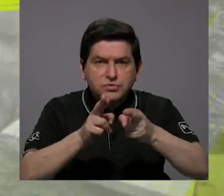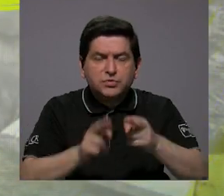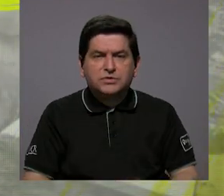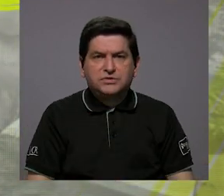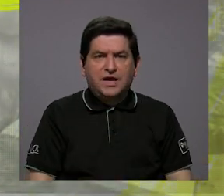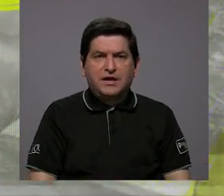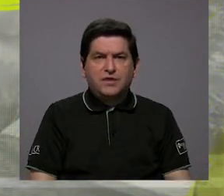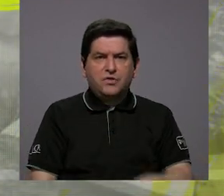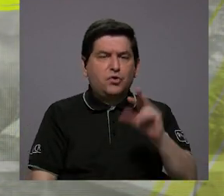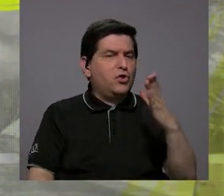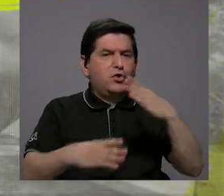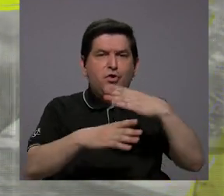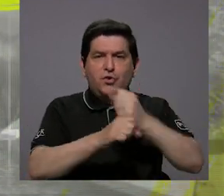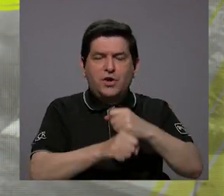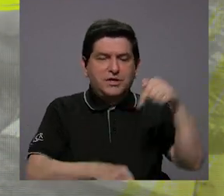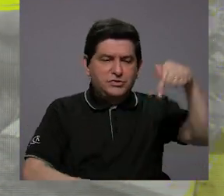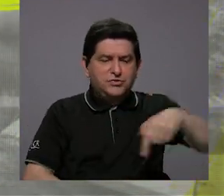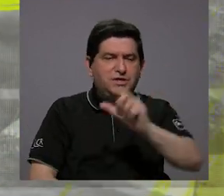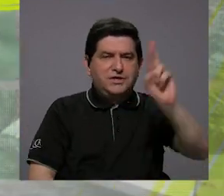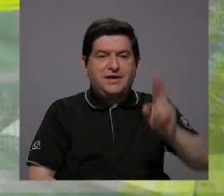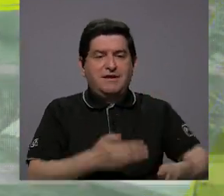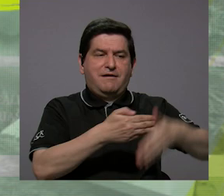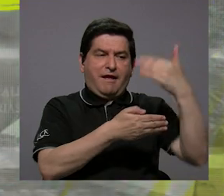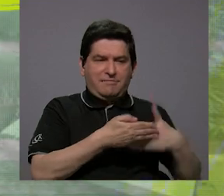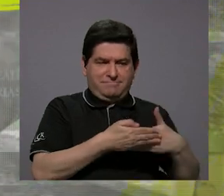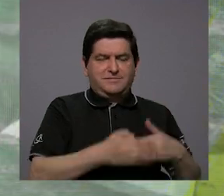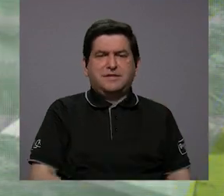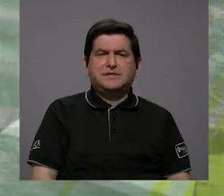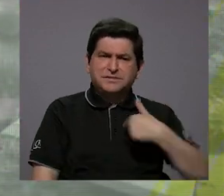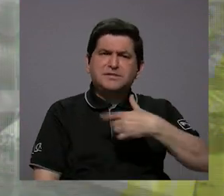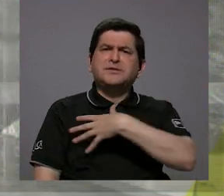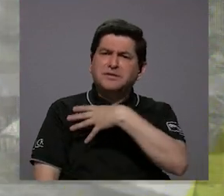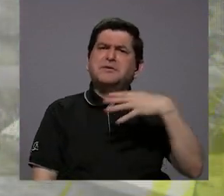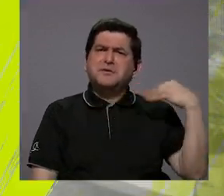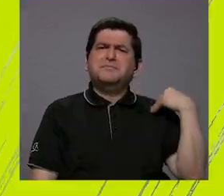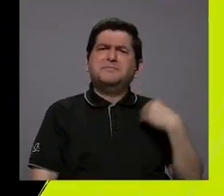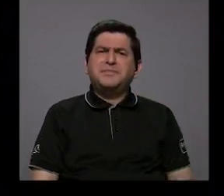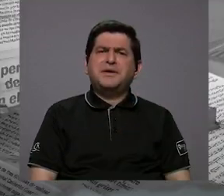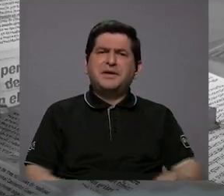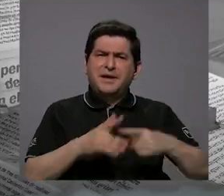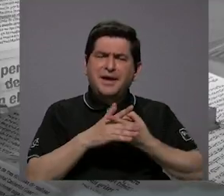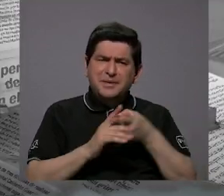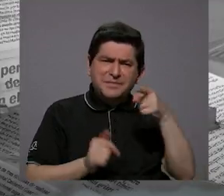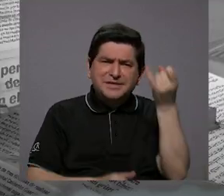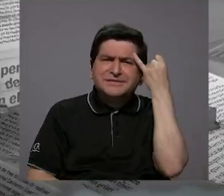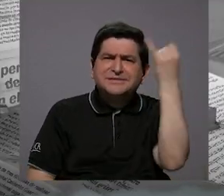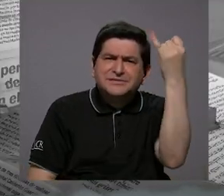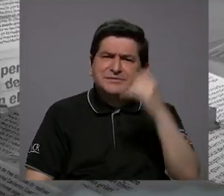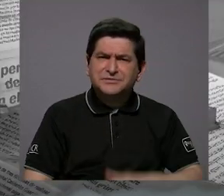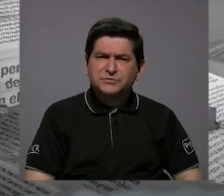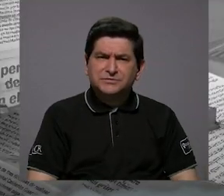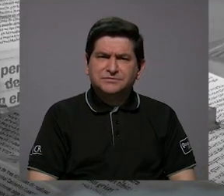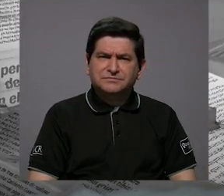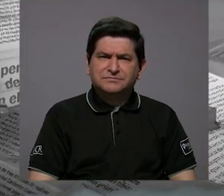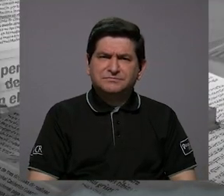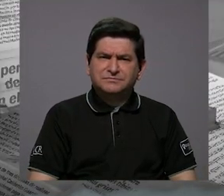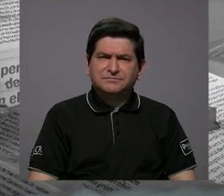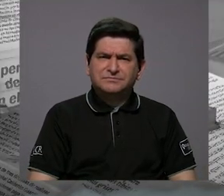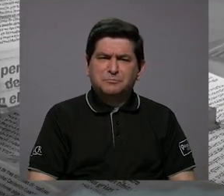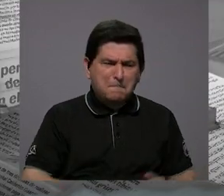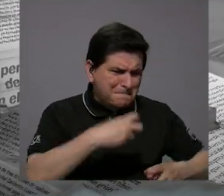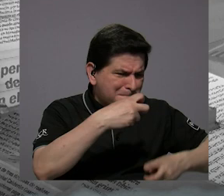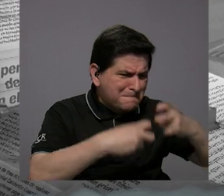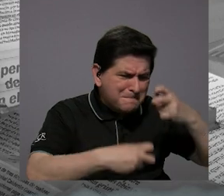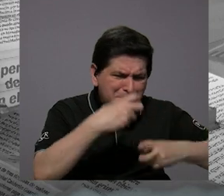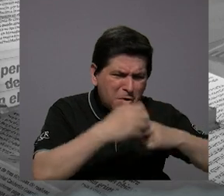de lo que no se ha hecho en Costa Rica. Y me encantó, porque vamos a empezar por ahí. ¿Cuál